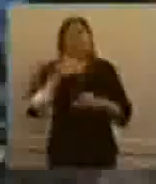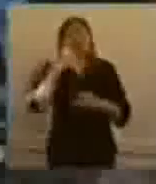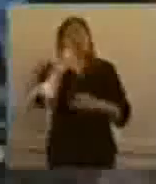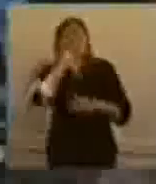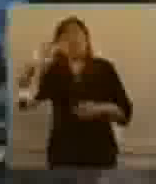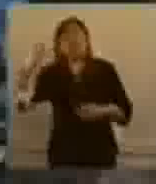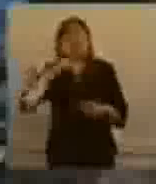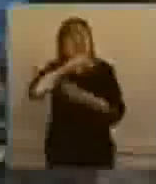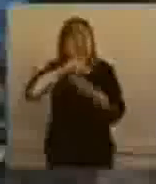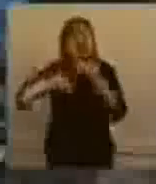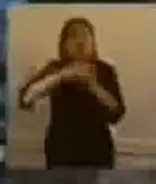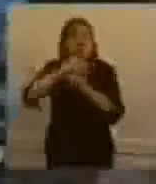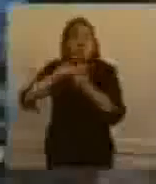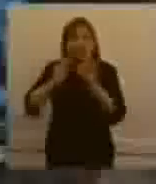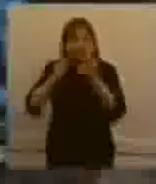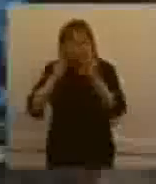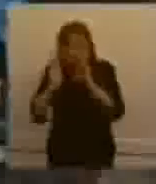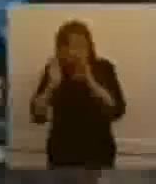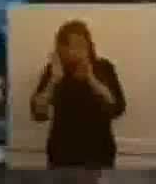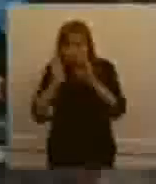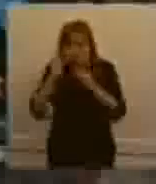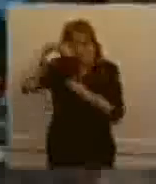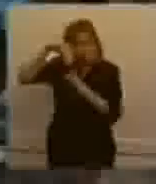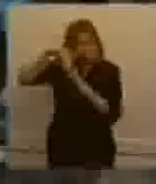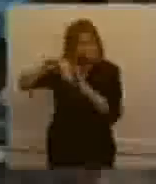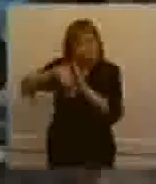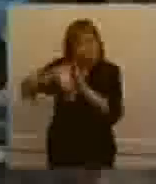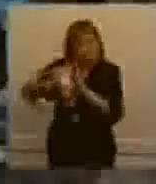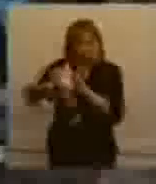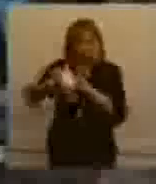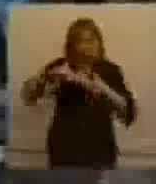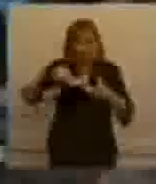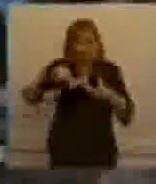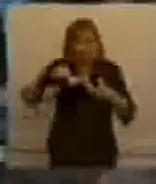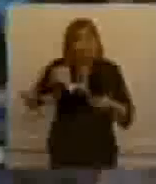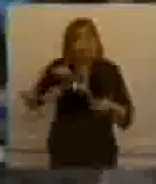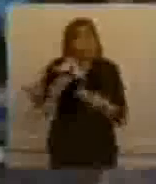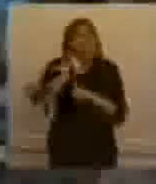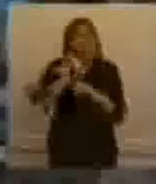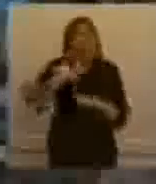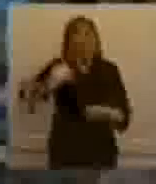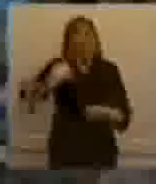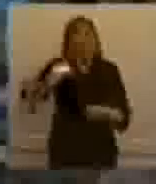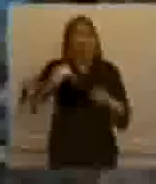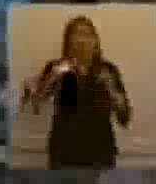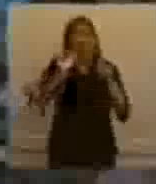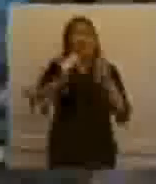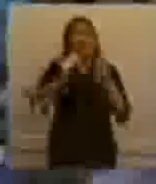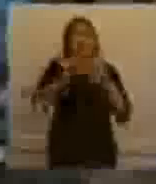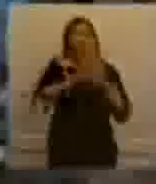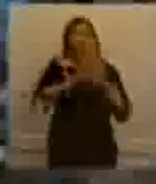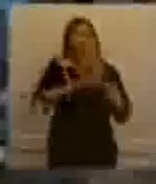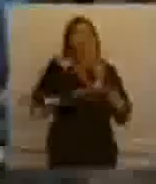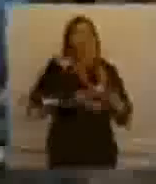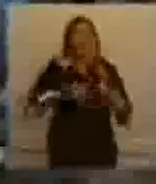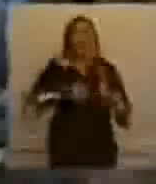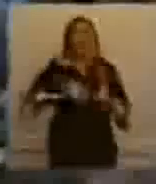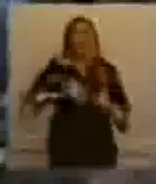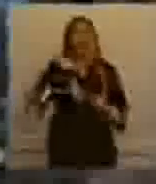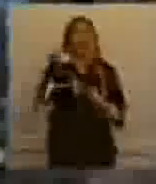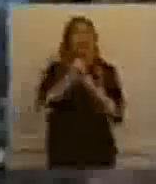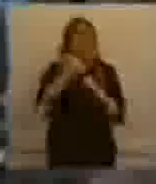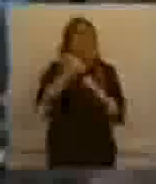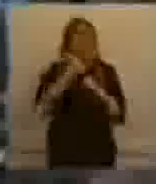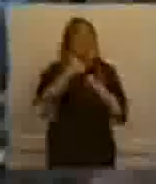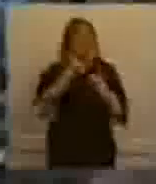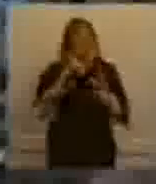directa, a la que ahora se suma estas cooperativas de Argentina Trabaja, que la idea es que precisamente contribuyan